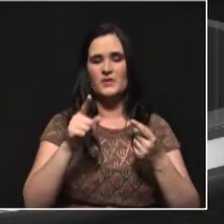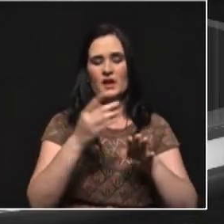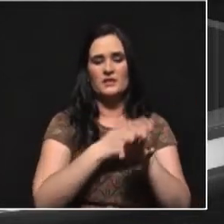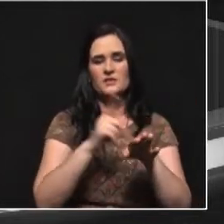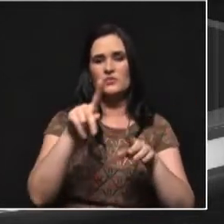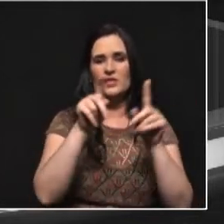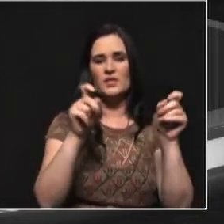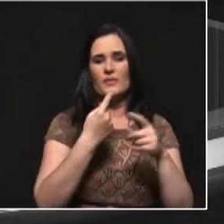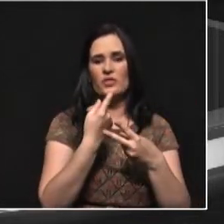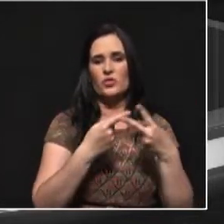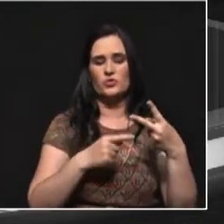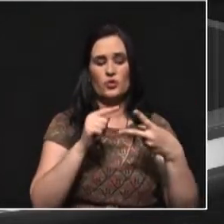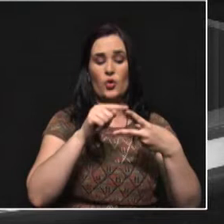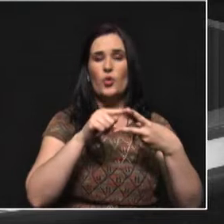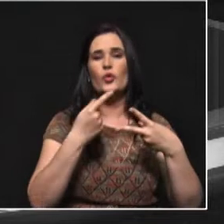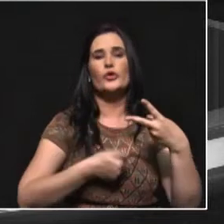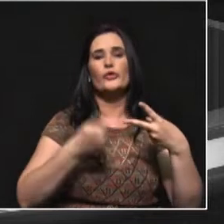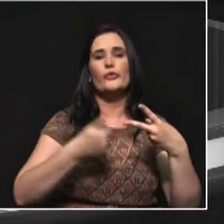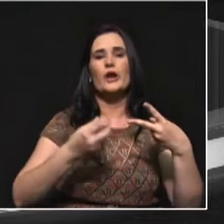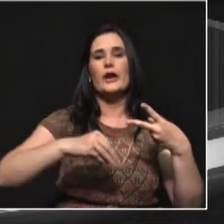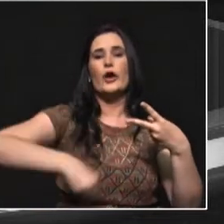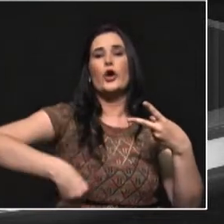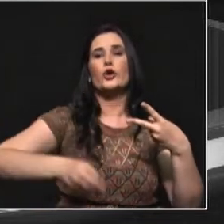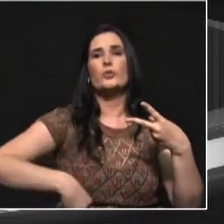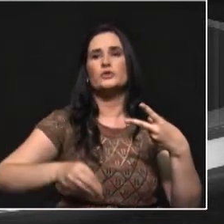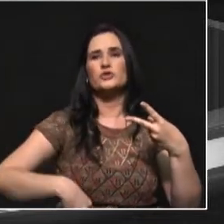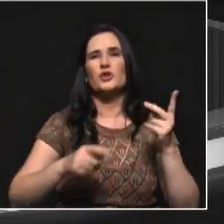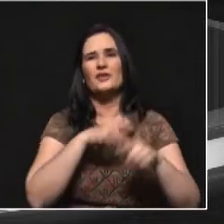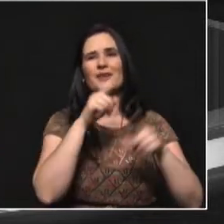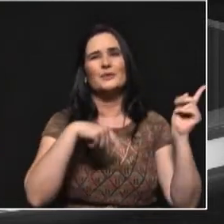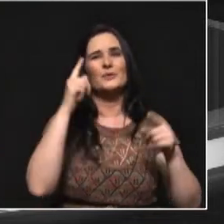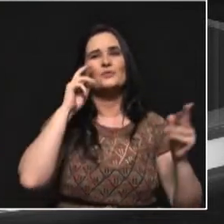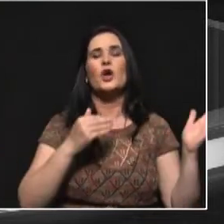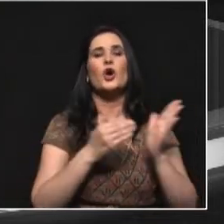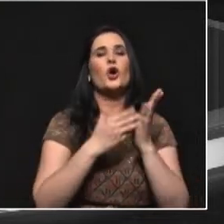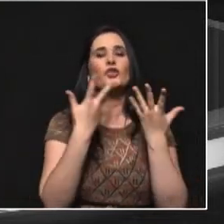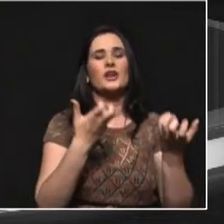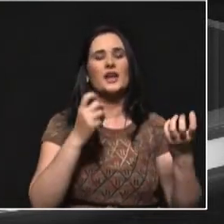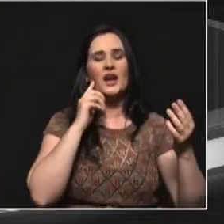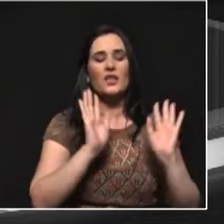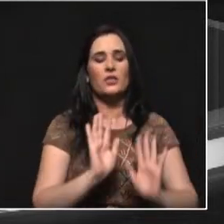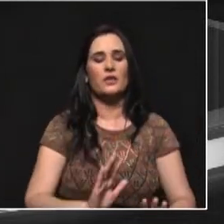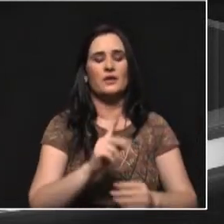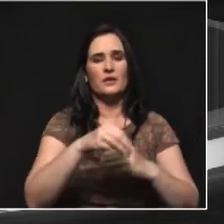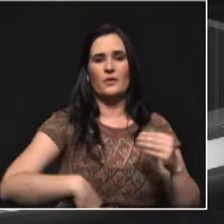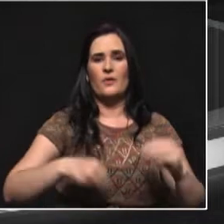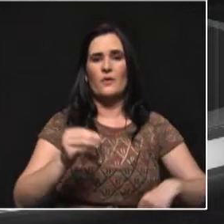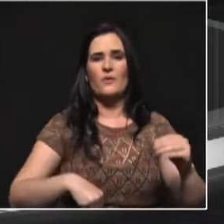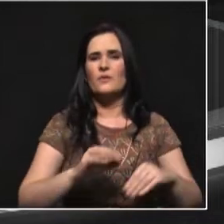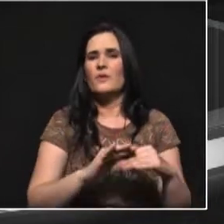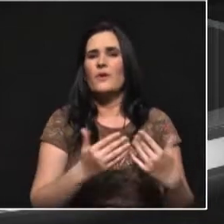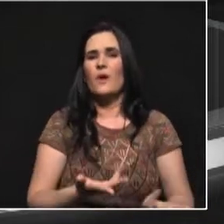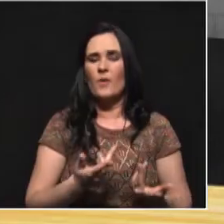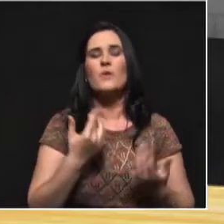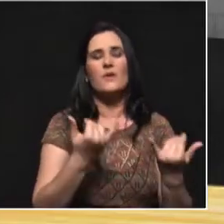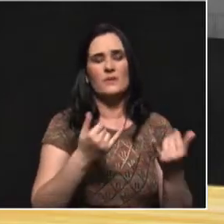de moda en este momento es la corrupción. Vamos en contra de la corrupción. Entonces, como ese tipo de mensajes convocan, los ciudadanos